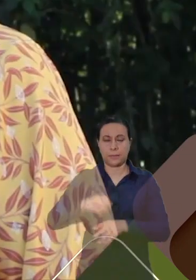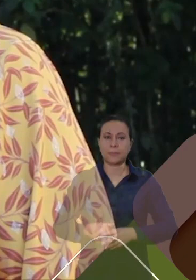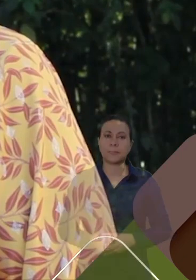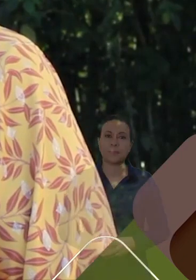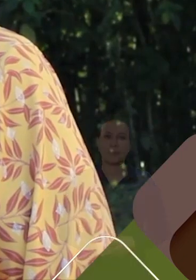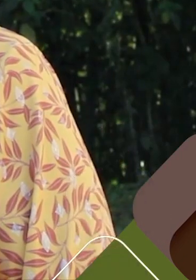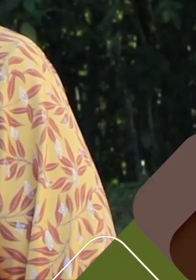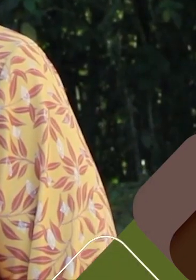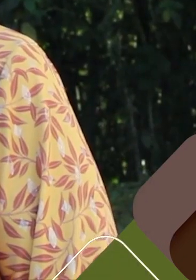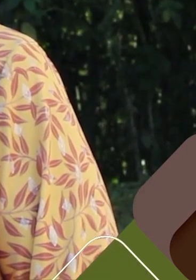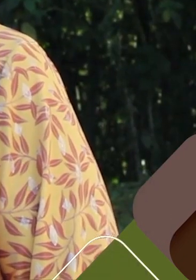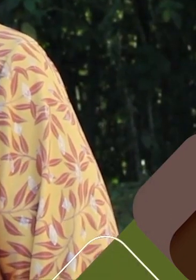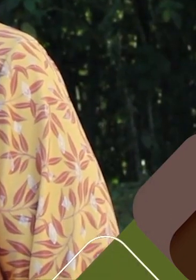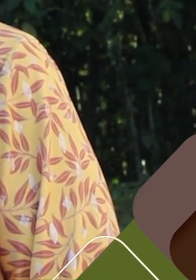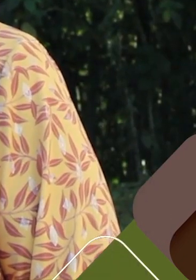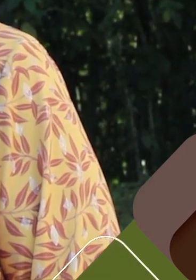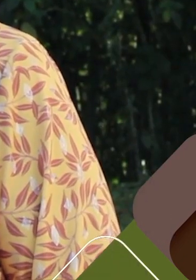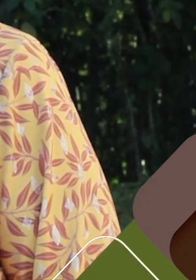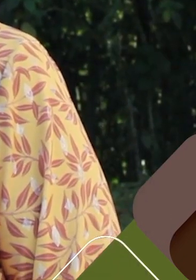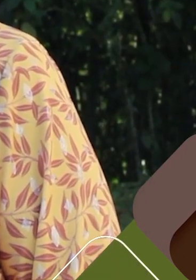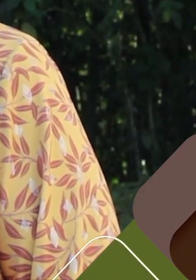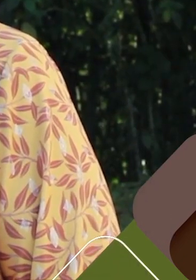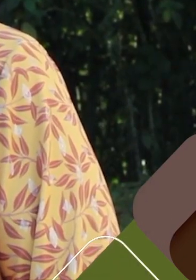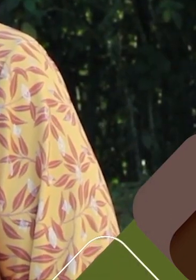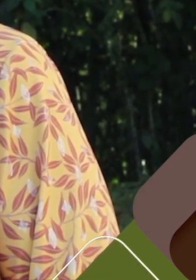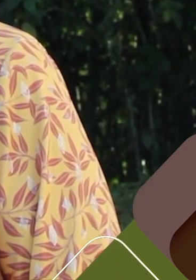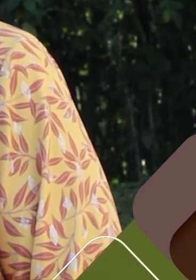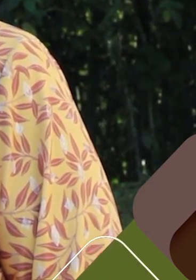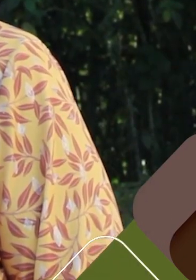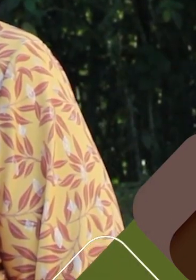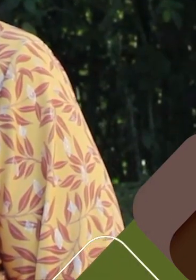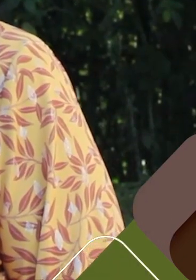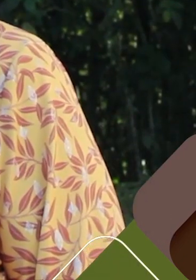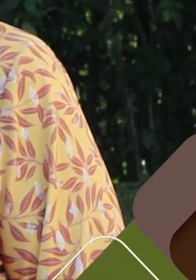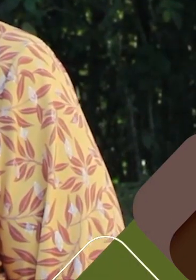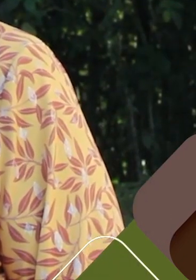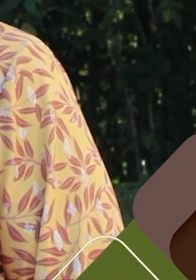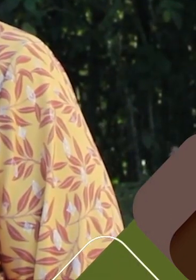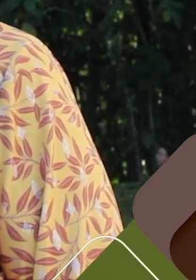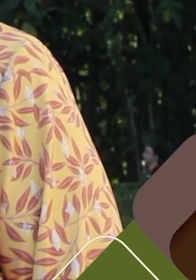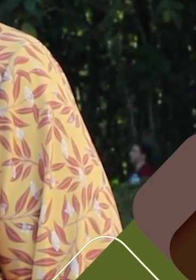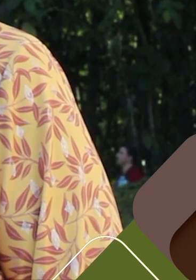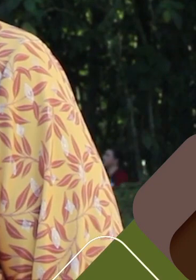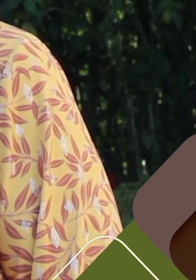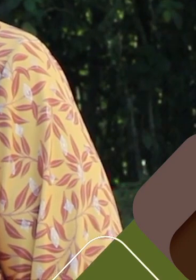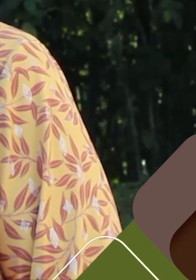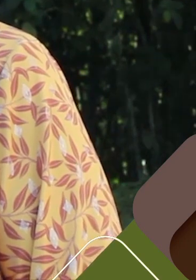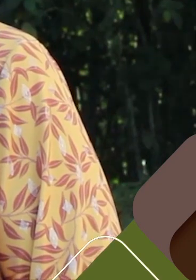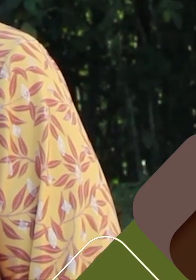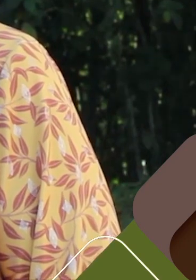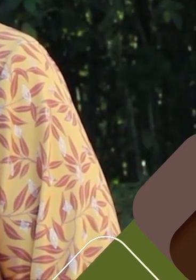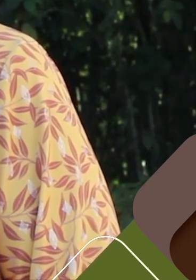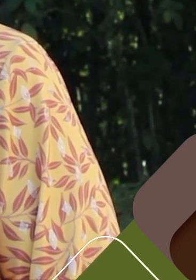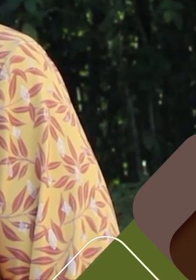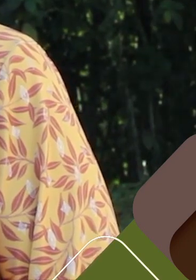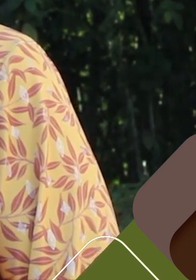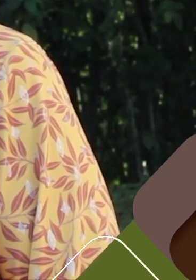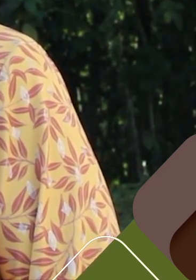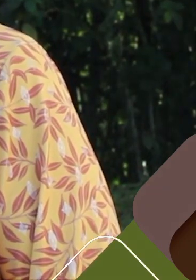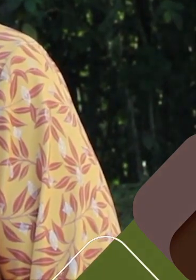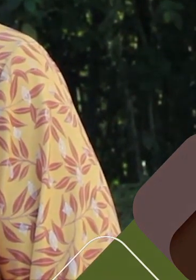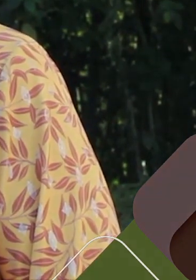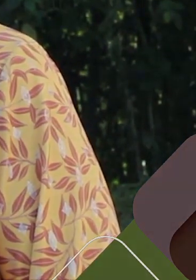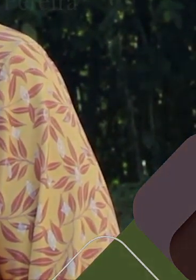Es así que culminamos el informe de gestión y un año lleno de esperanza, gracias a toda la